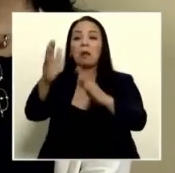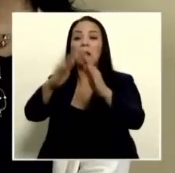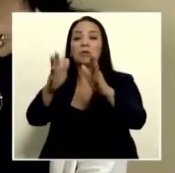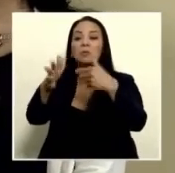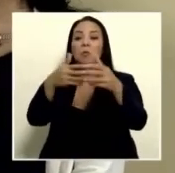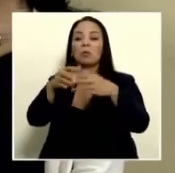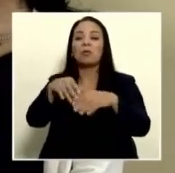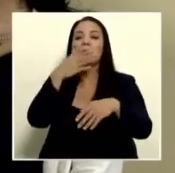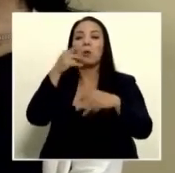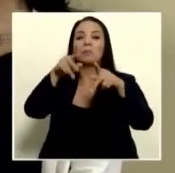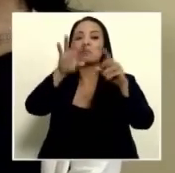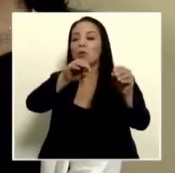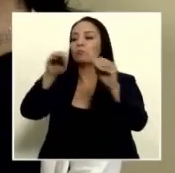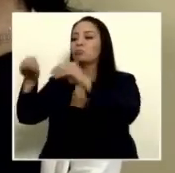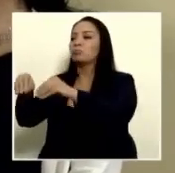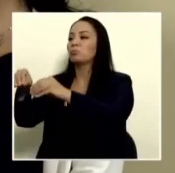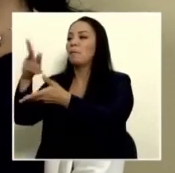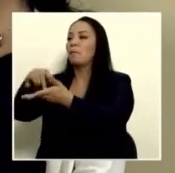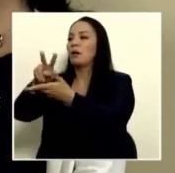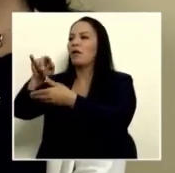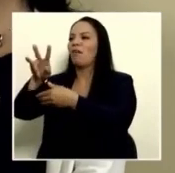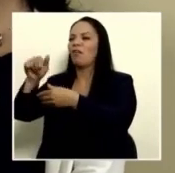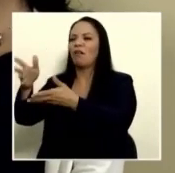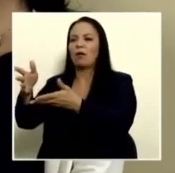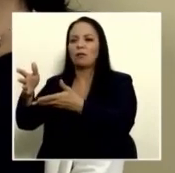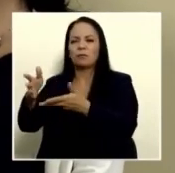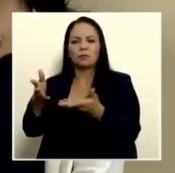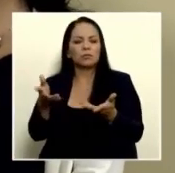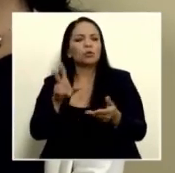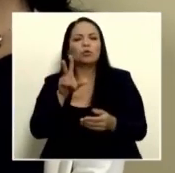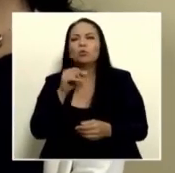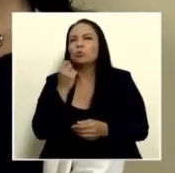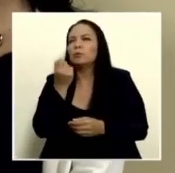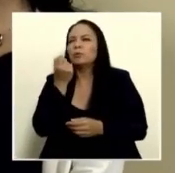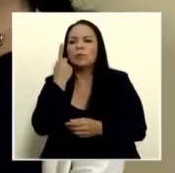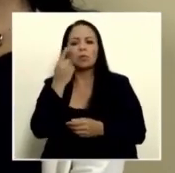cómo pueden vivir con sus conciencias